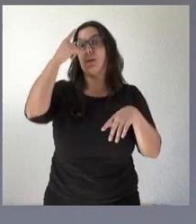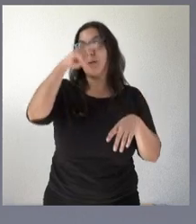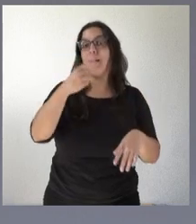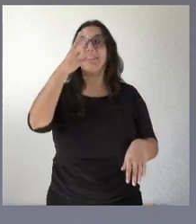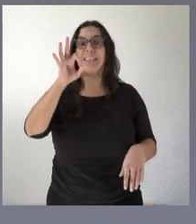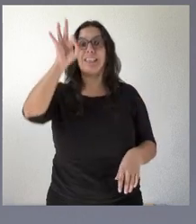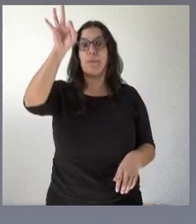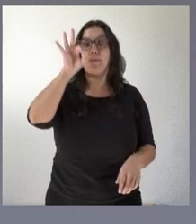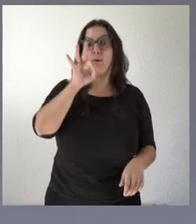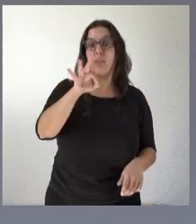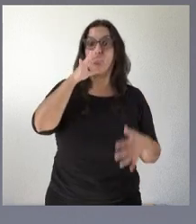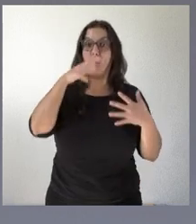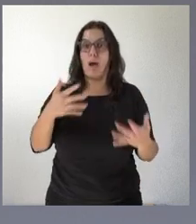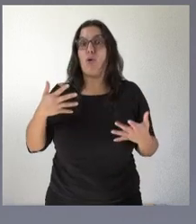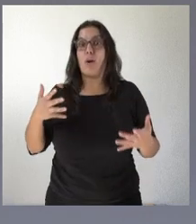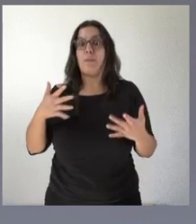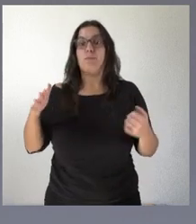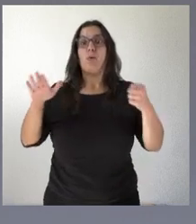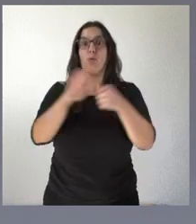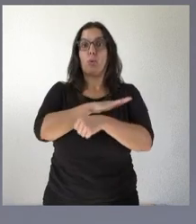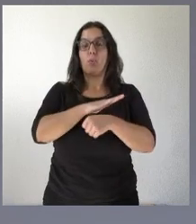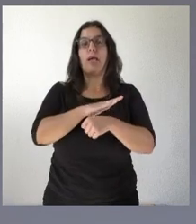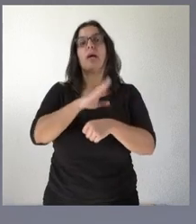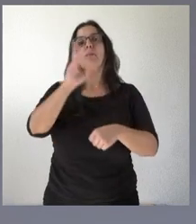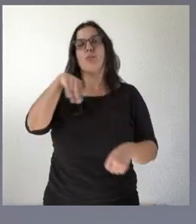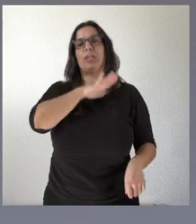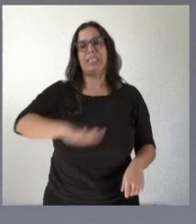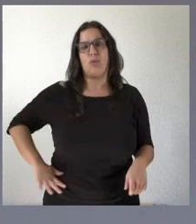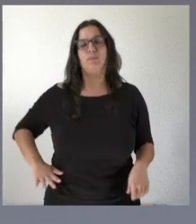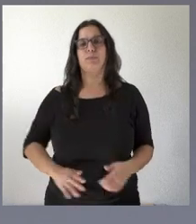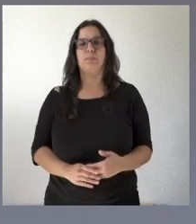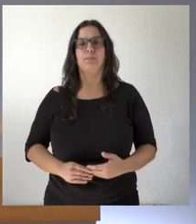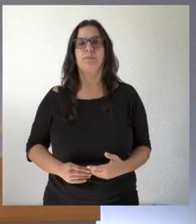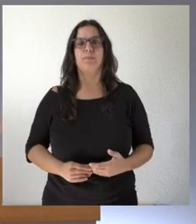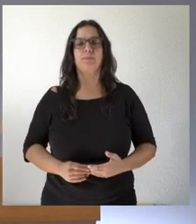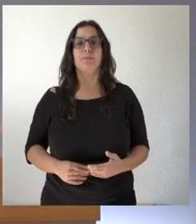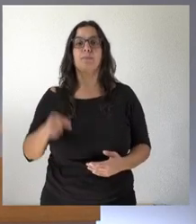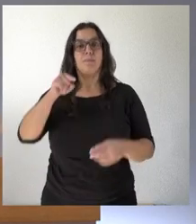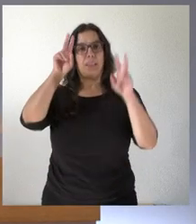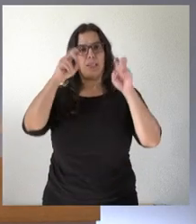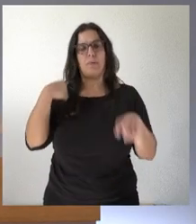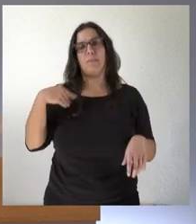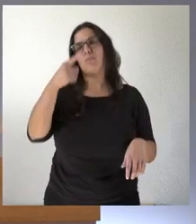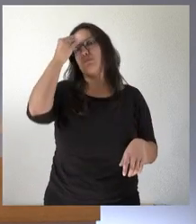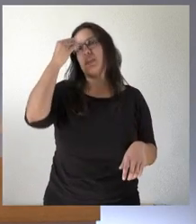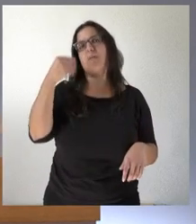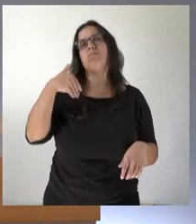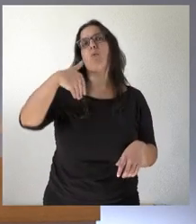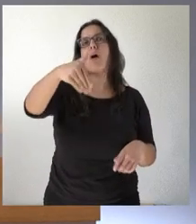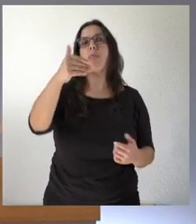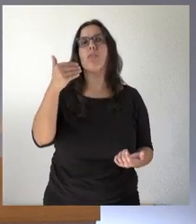puestos actualmente cubiertos lo son por personal interino Sobre este tema ¿cuándo se prevé que pueda tener